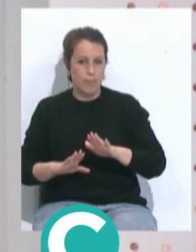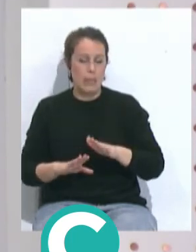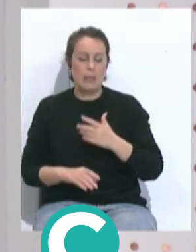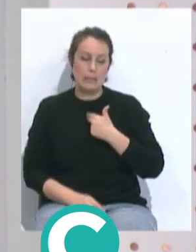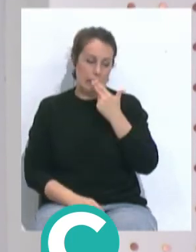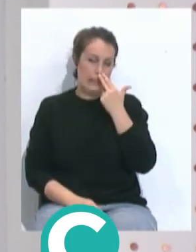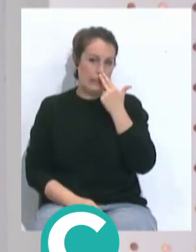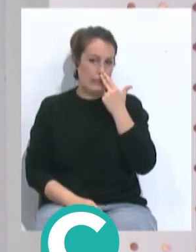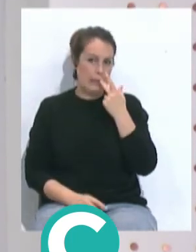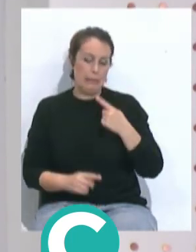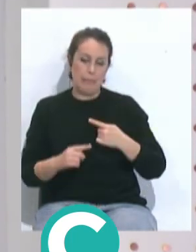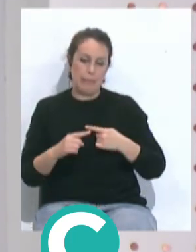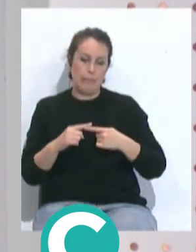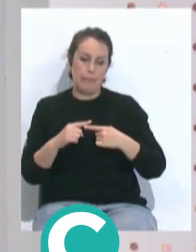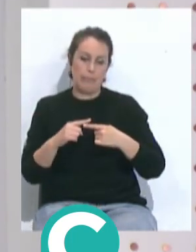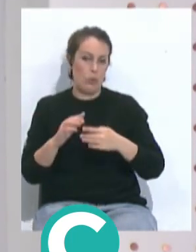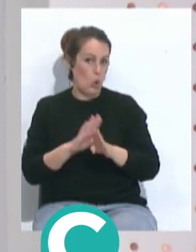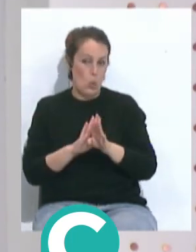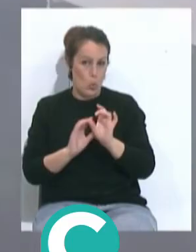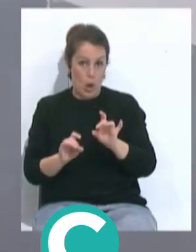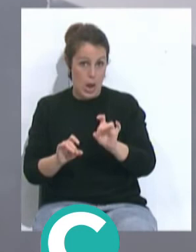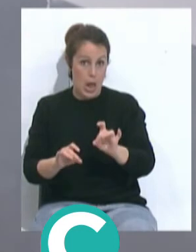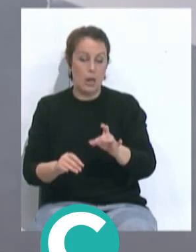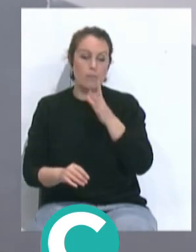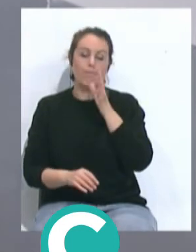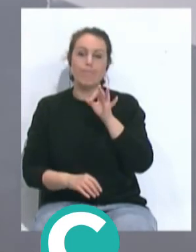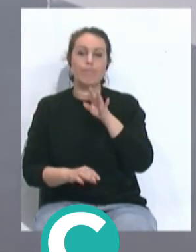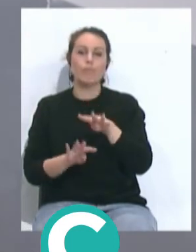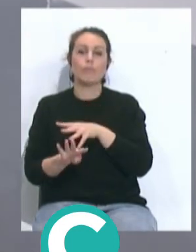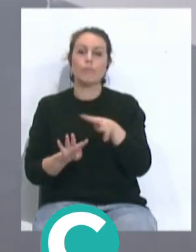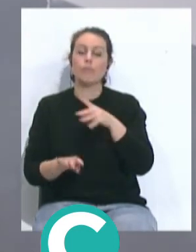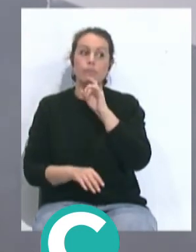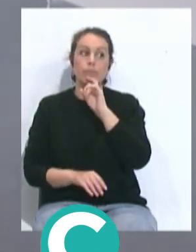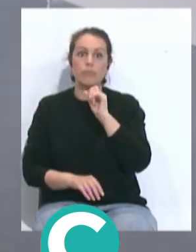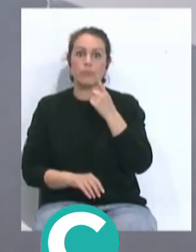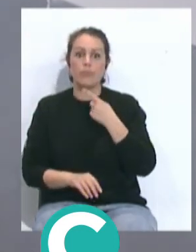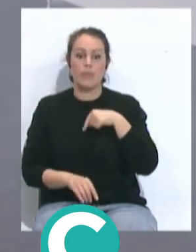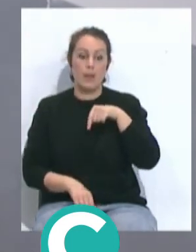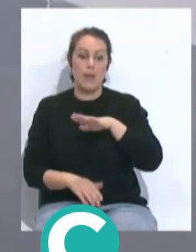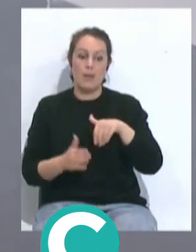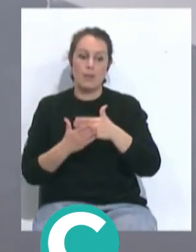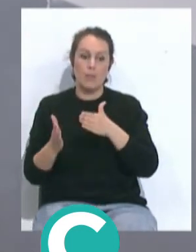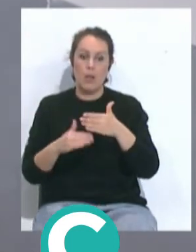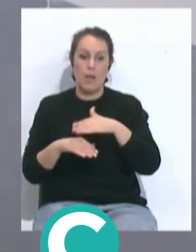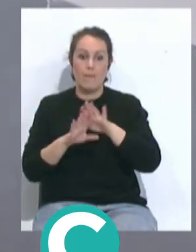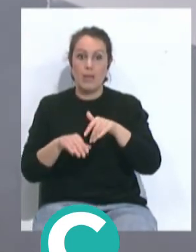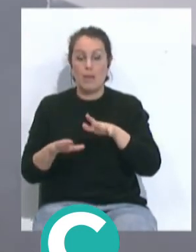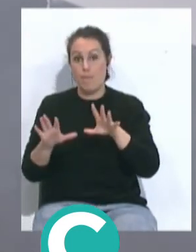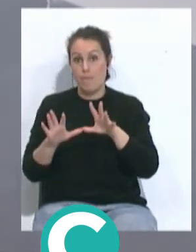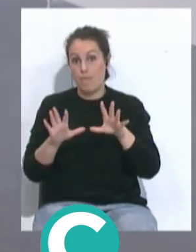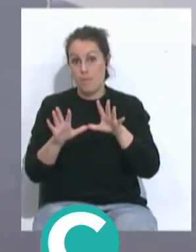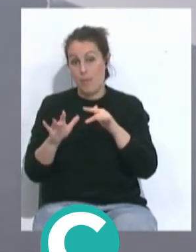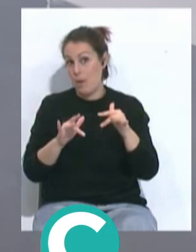no se termine de descolgar. Efectivamente, porque sí es verdad que el calendario, uno de los calendarios más difíciles de aquí al final de la temporada, estos diez partidos, es el de